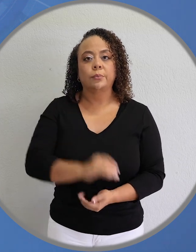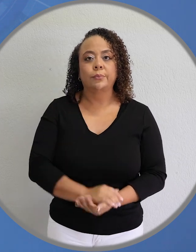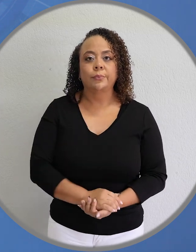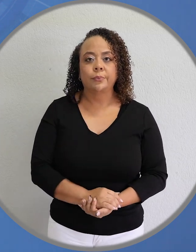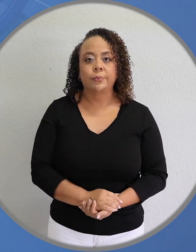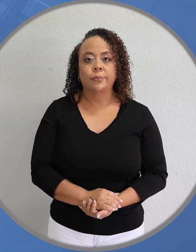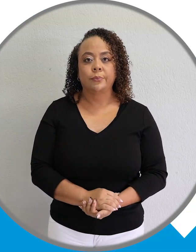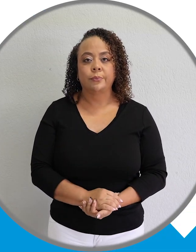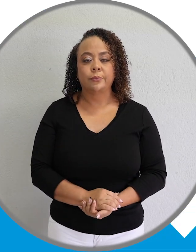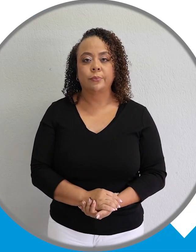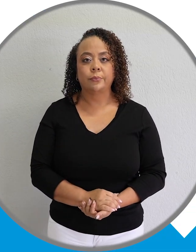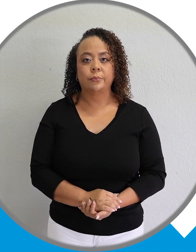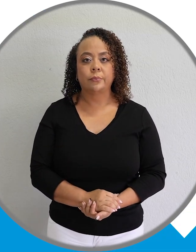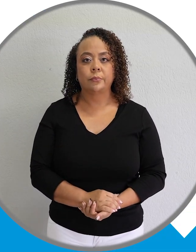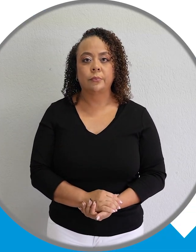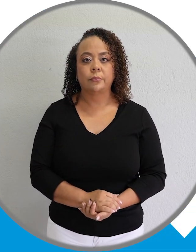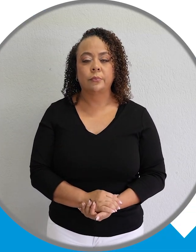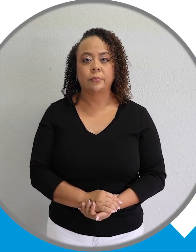porcentuales.